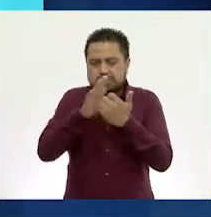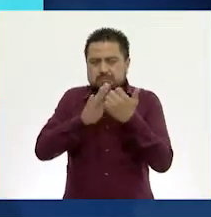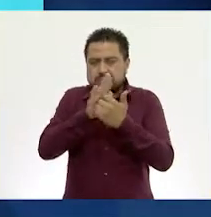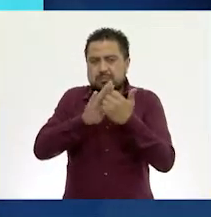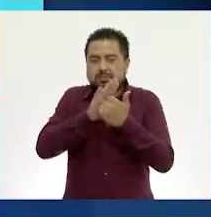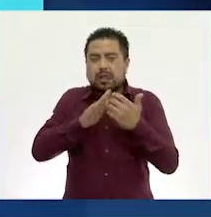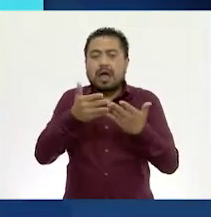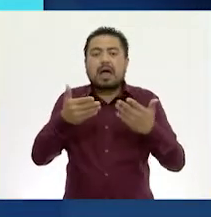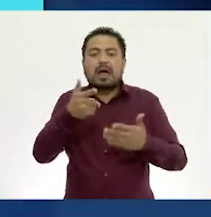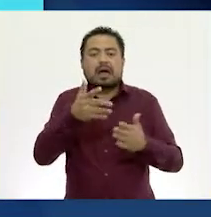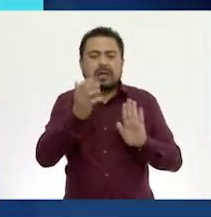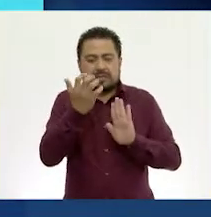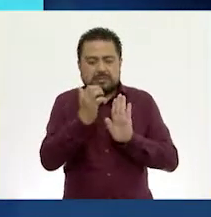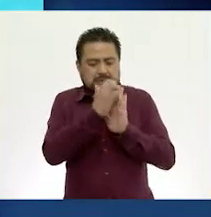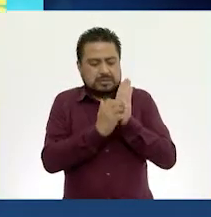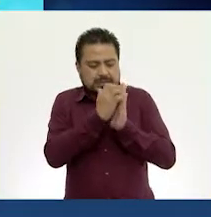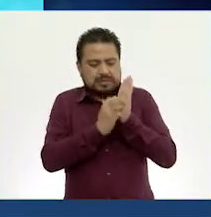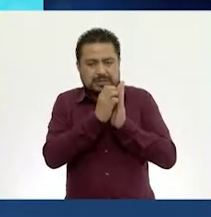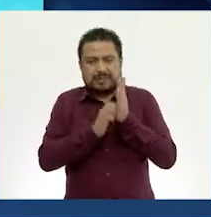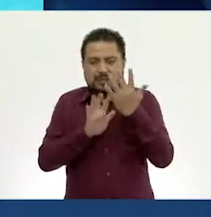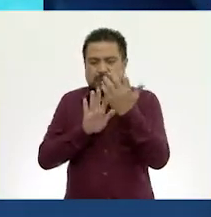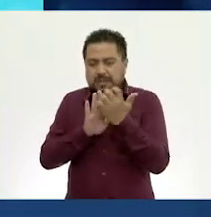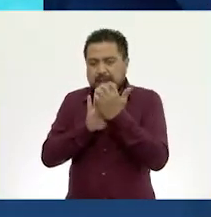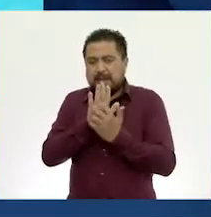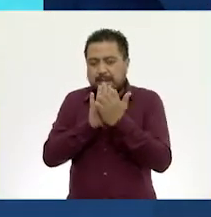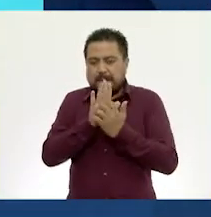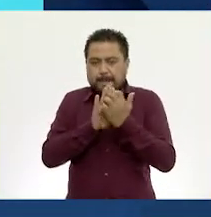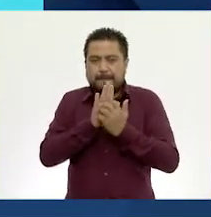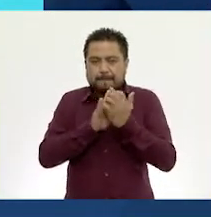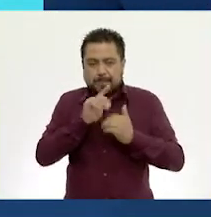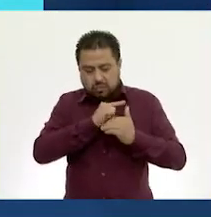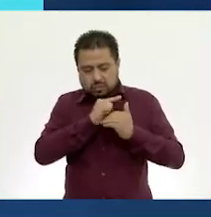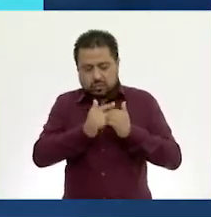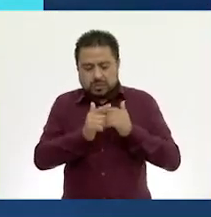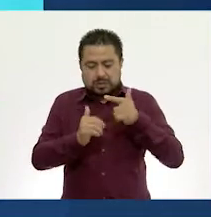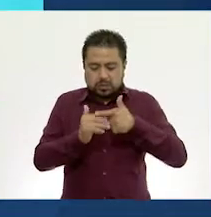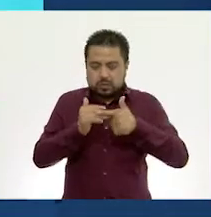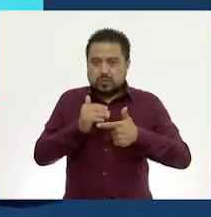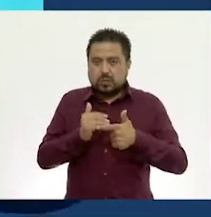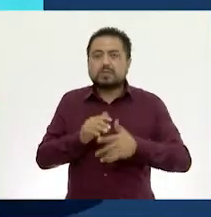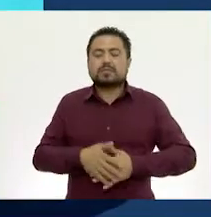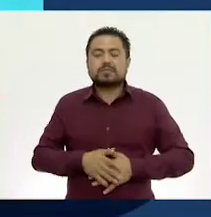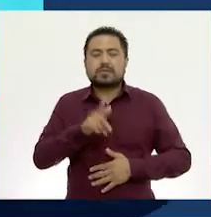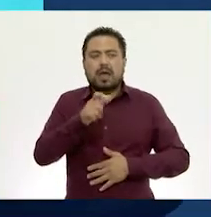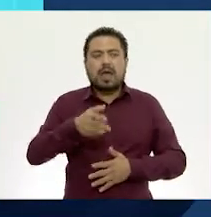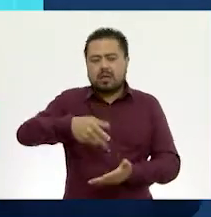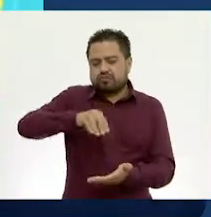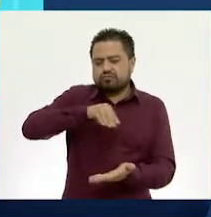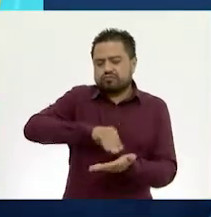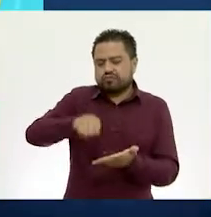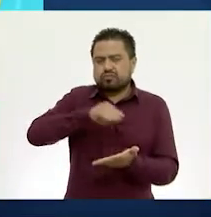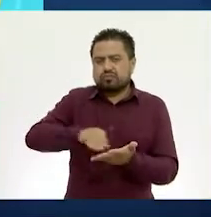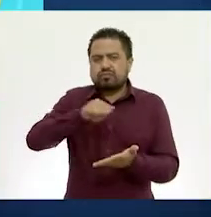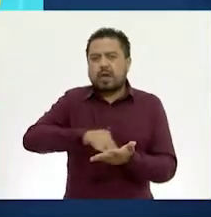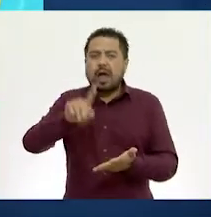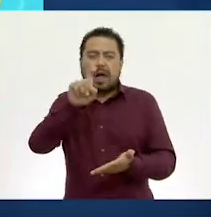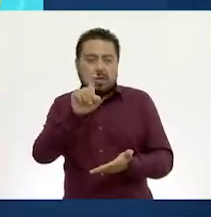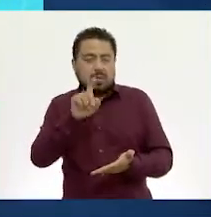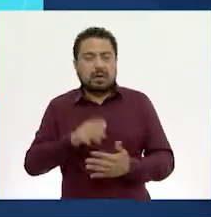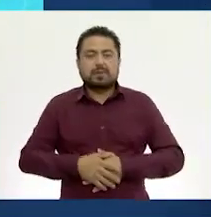Ahora, como que rasguñas la palma de tus manos para lavar tus uñas. Enjuaga tus manos con agua.